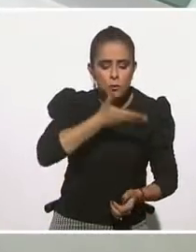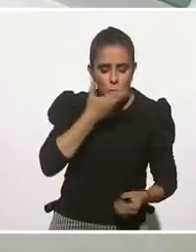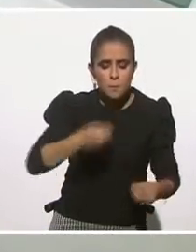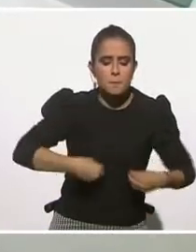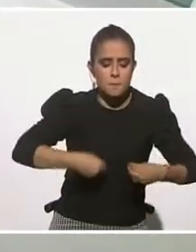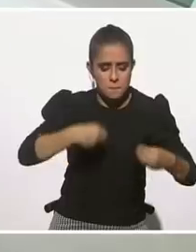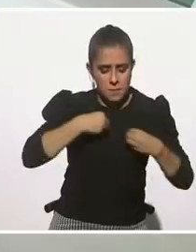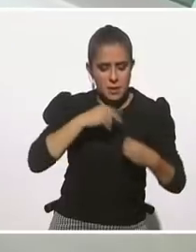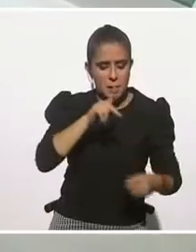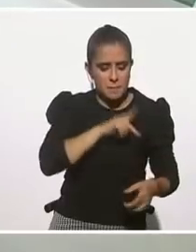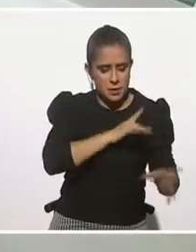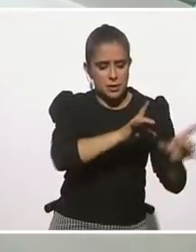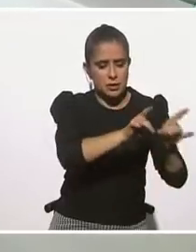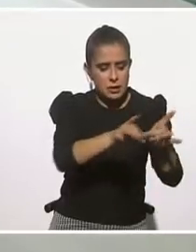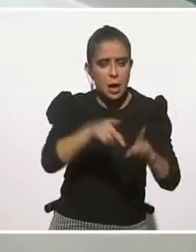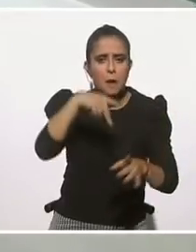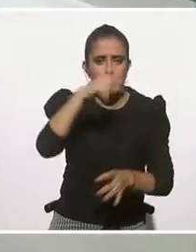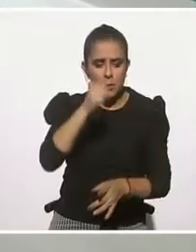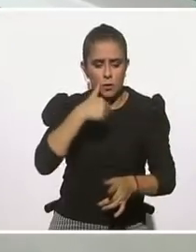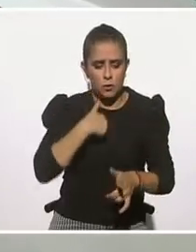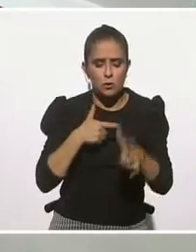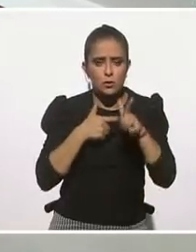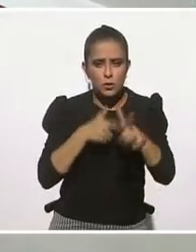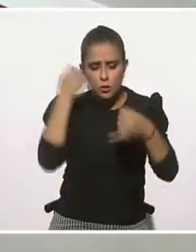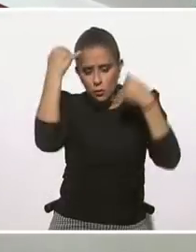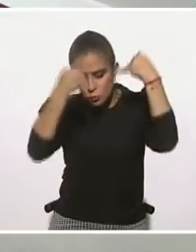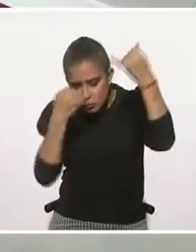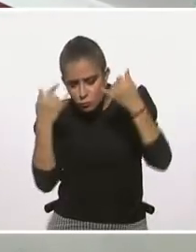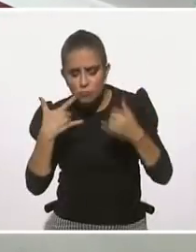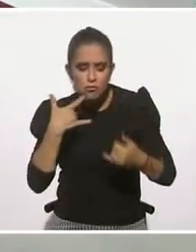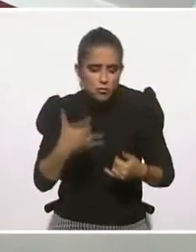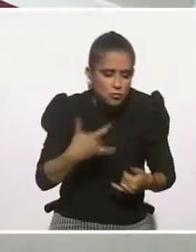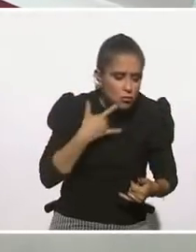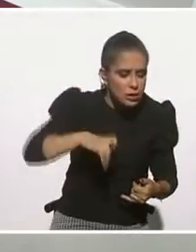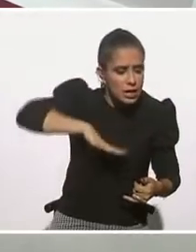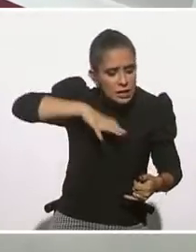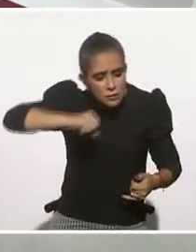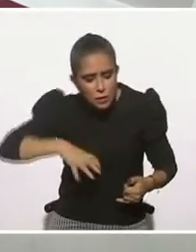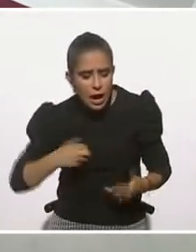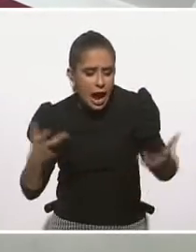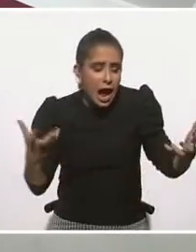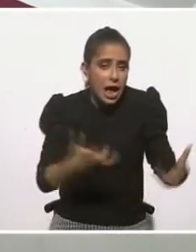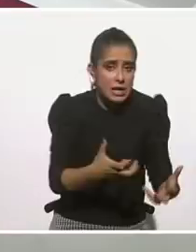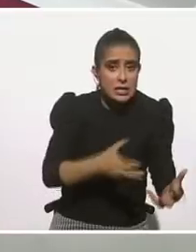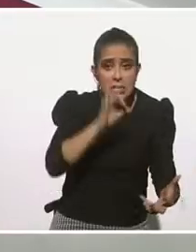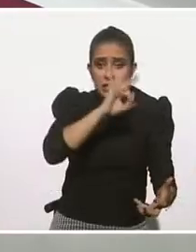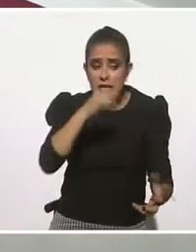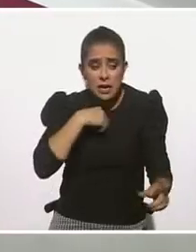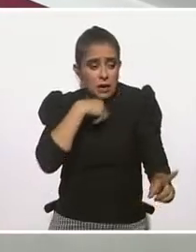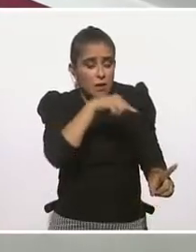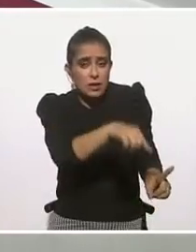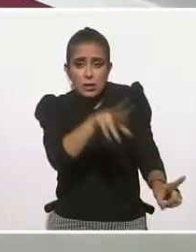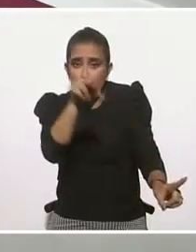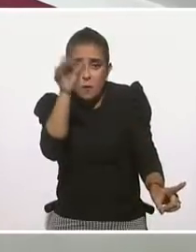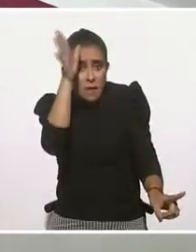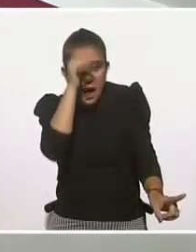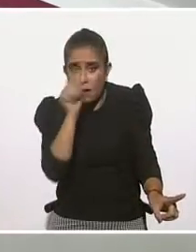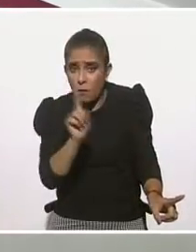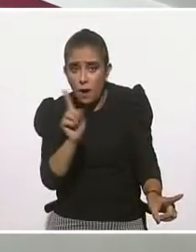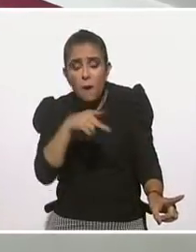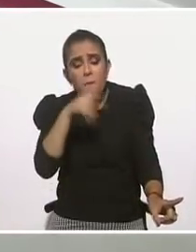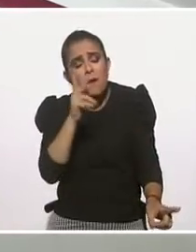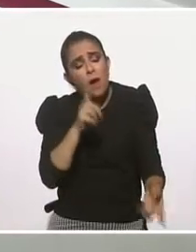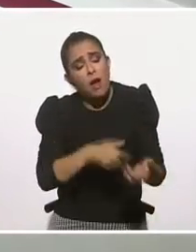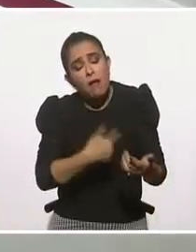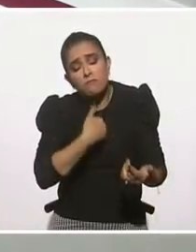trabajo con mi pensamiento creativo, ¿no? Pero no quiere decir que esté de acuerdo. Sí me entiendes, o sea, la